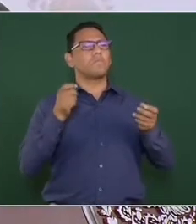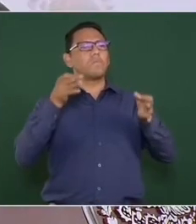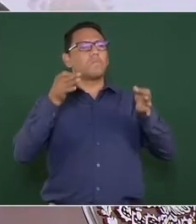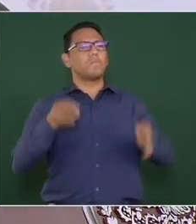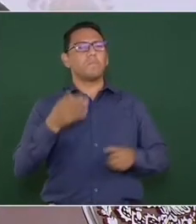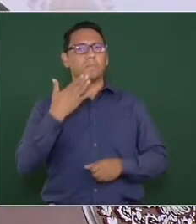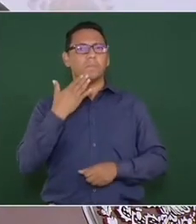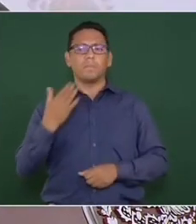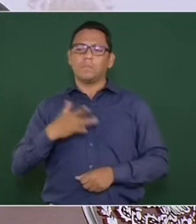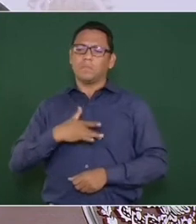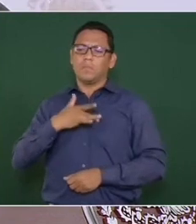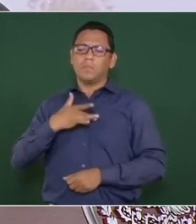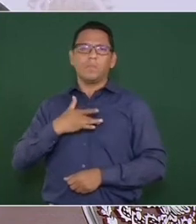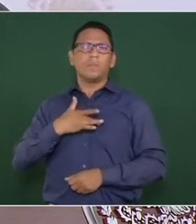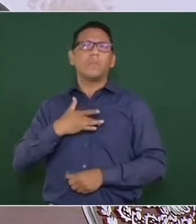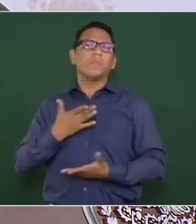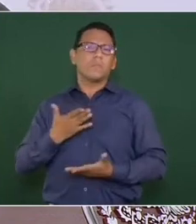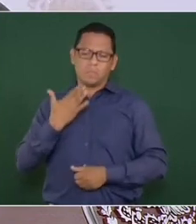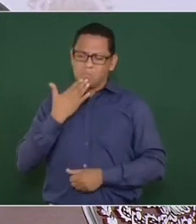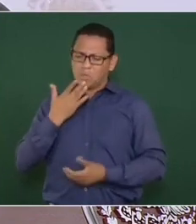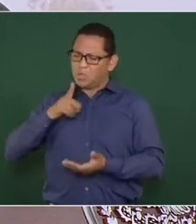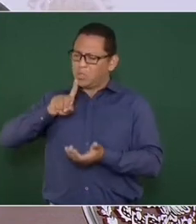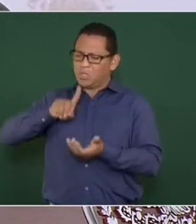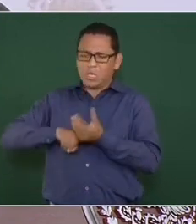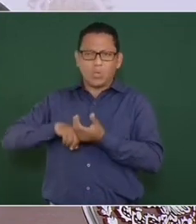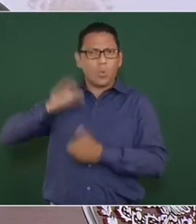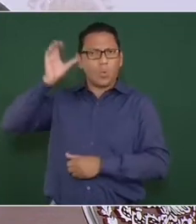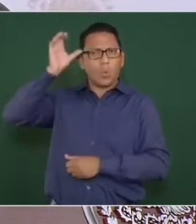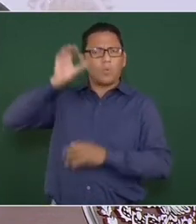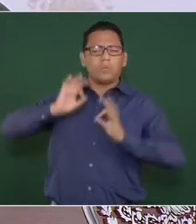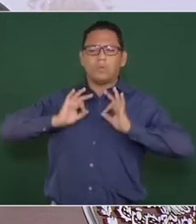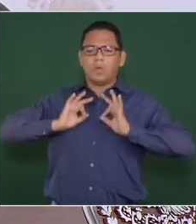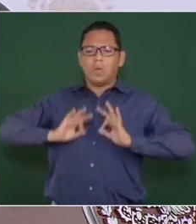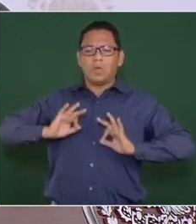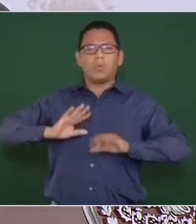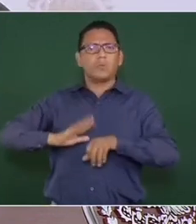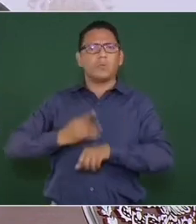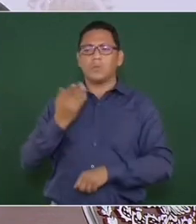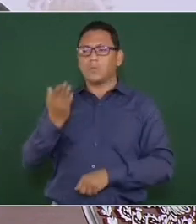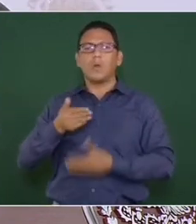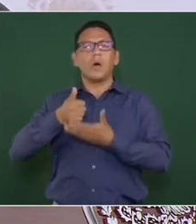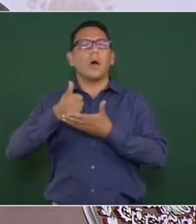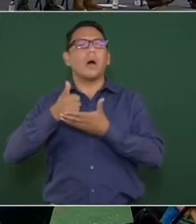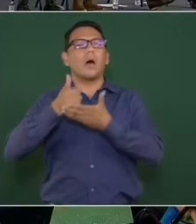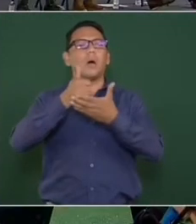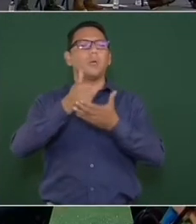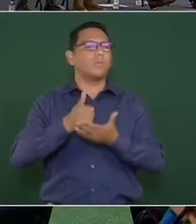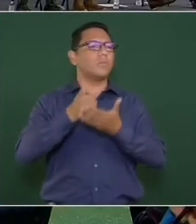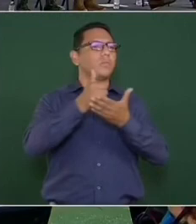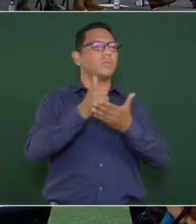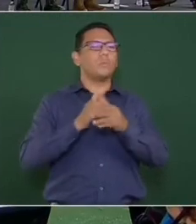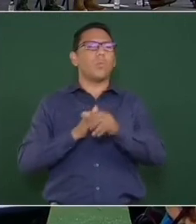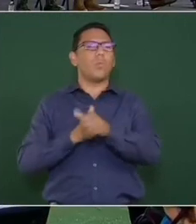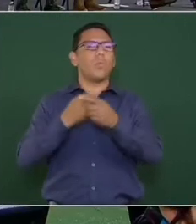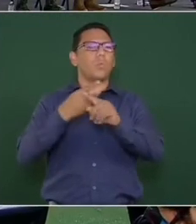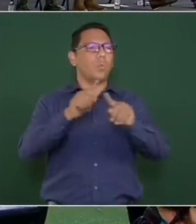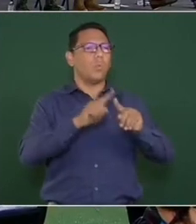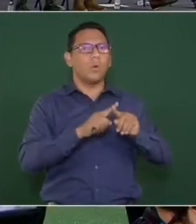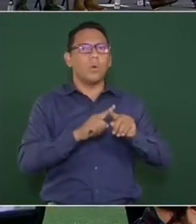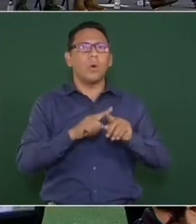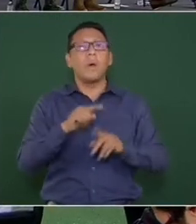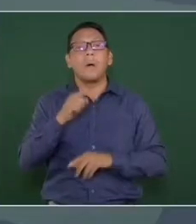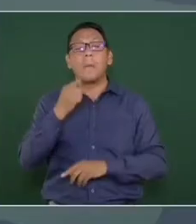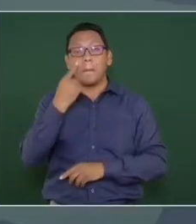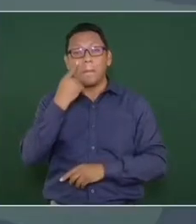con su conciencia por estar ayudando a otros y